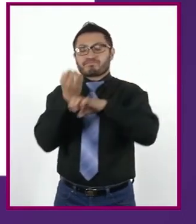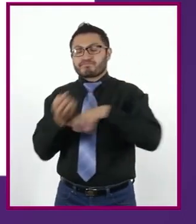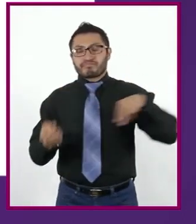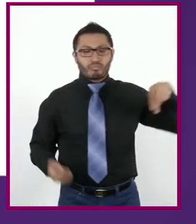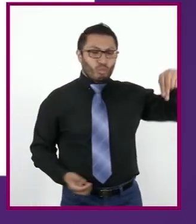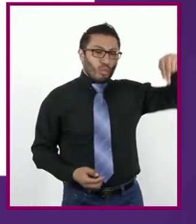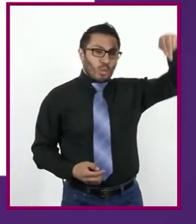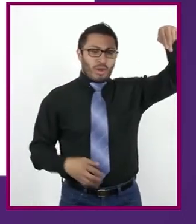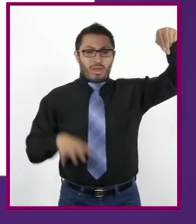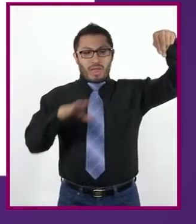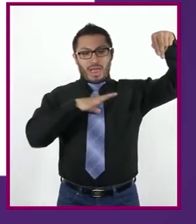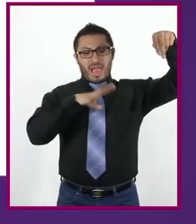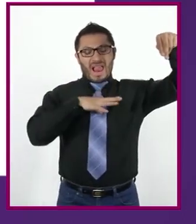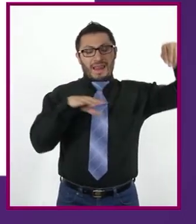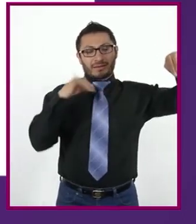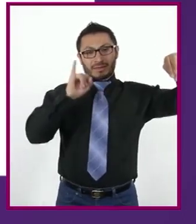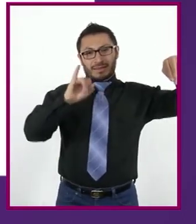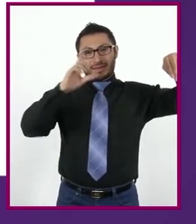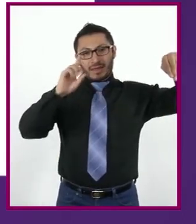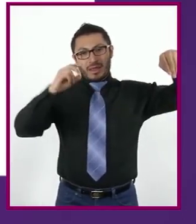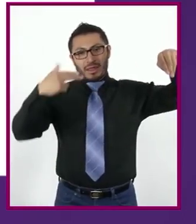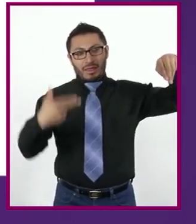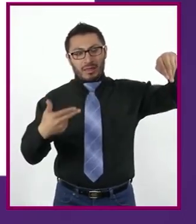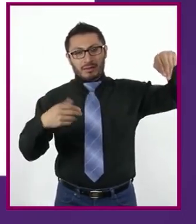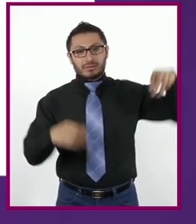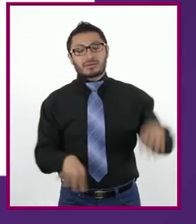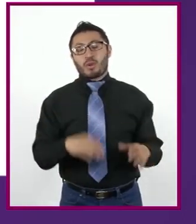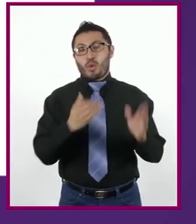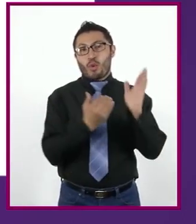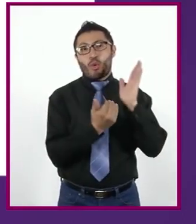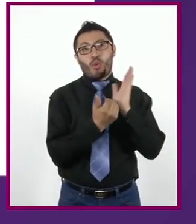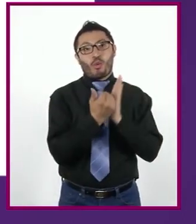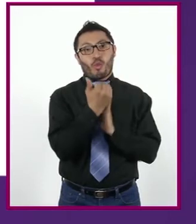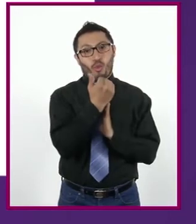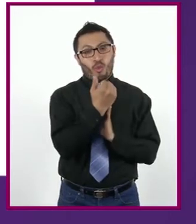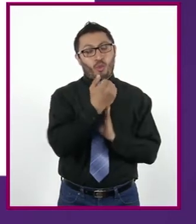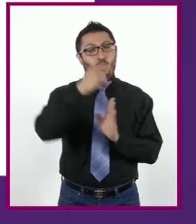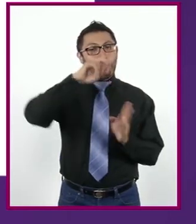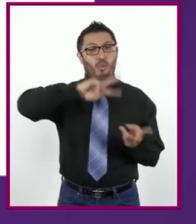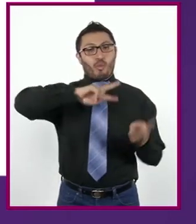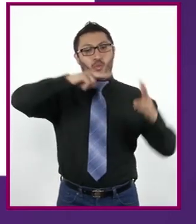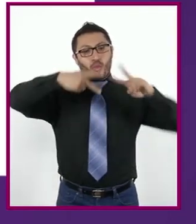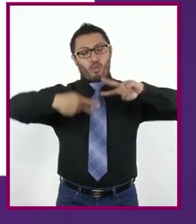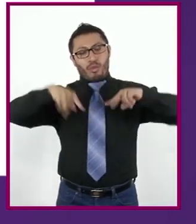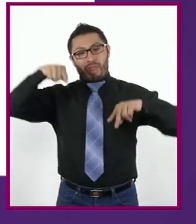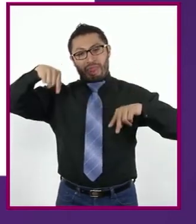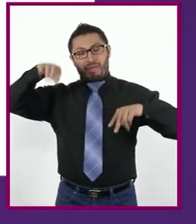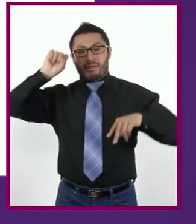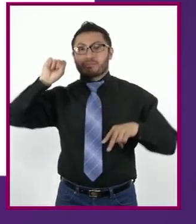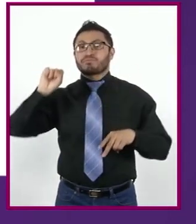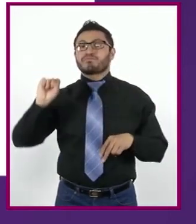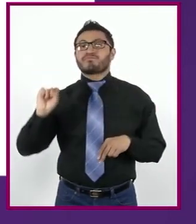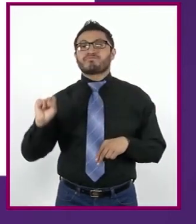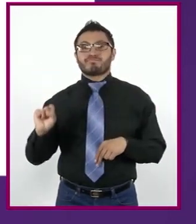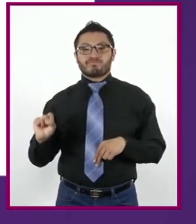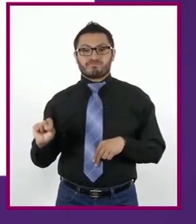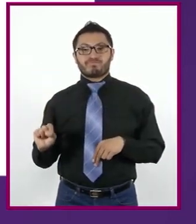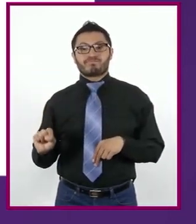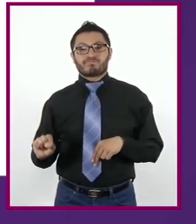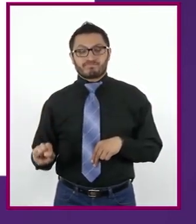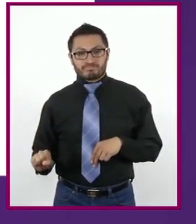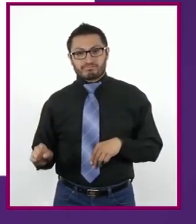tienen un Índice de Desarrollo Humano alto. Contrario a esto, la mayoría de los